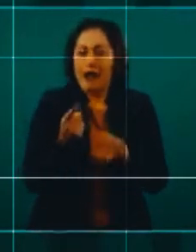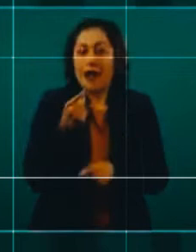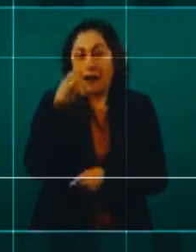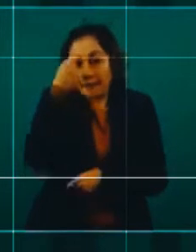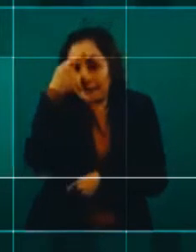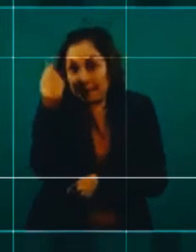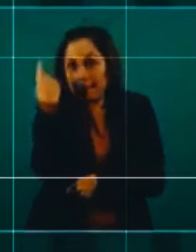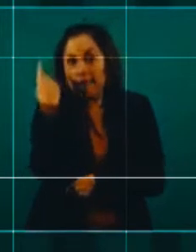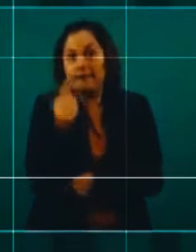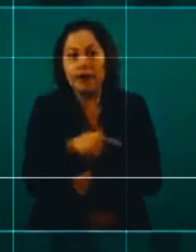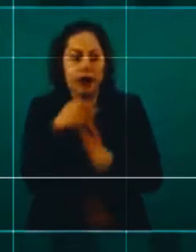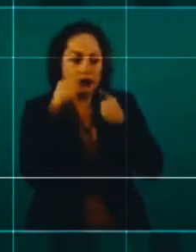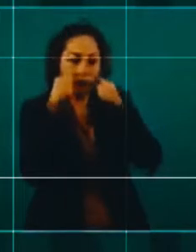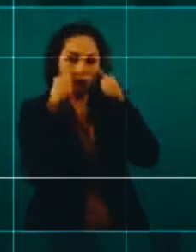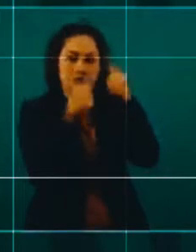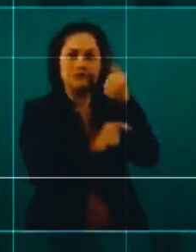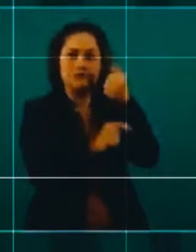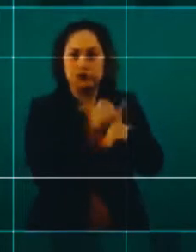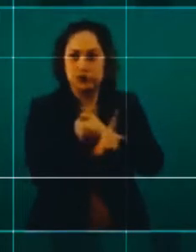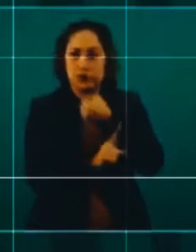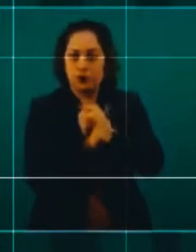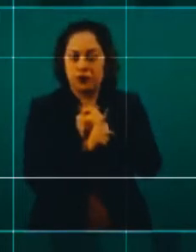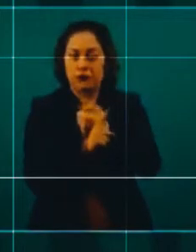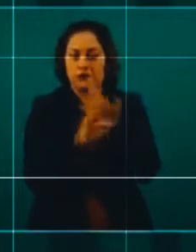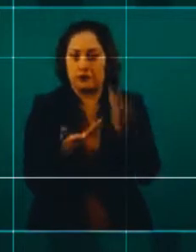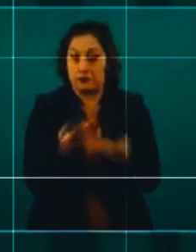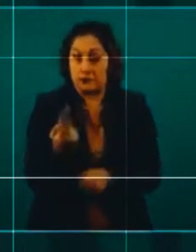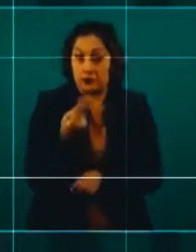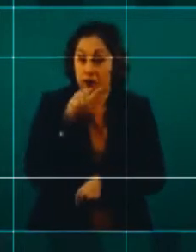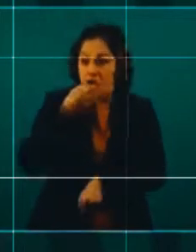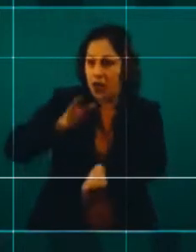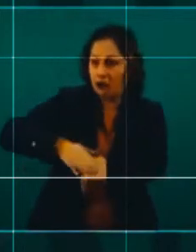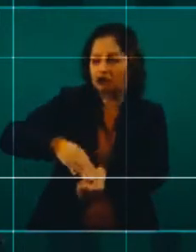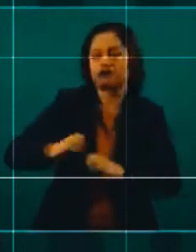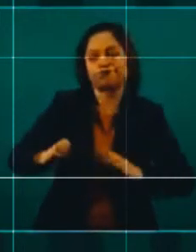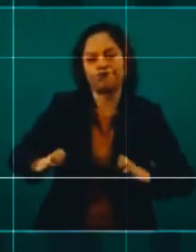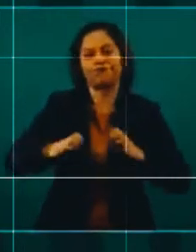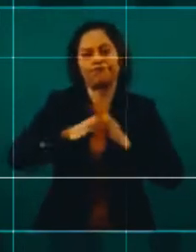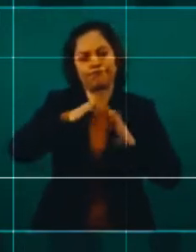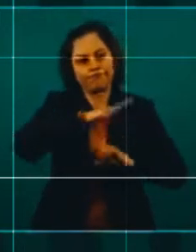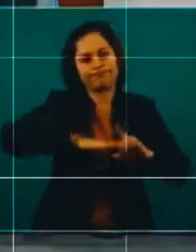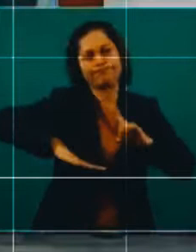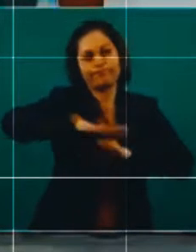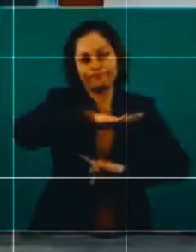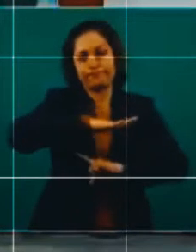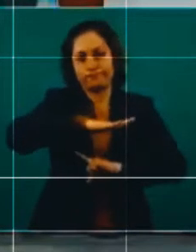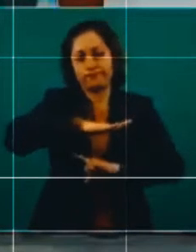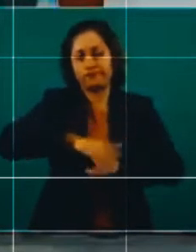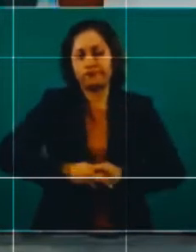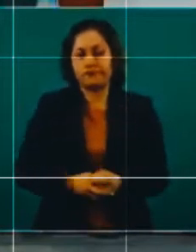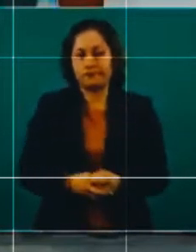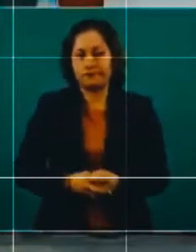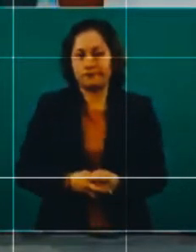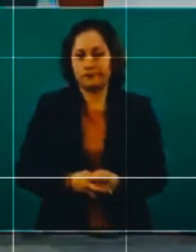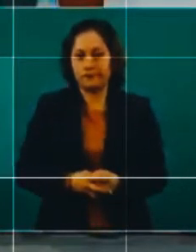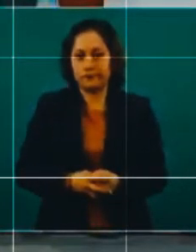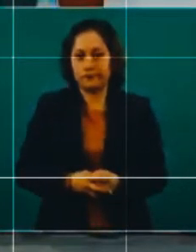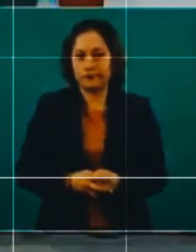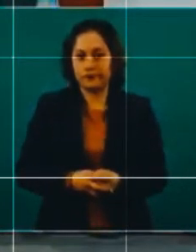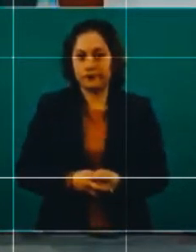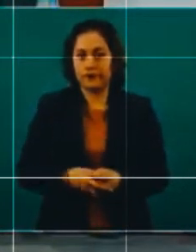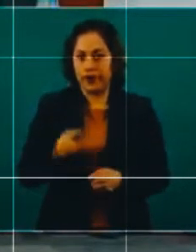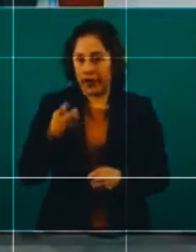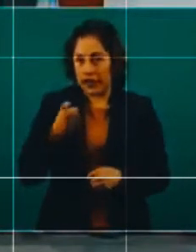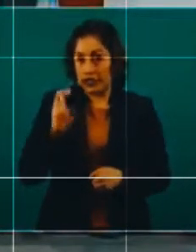un estado de emergencia que se organizó el